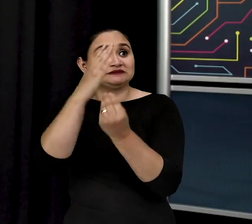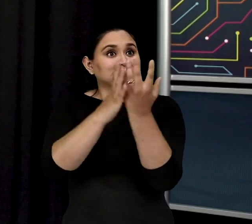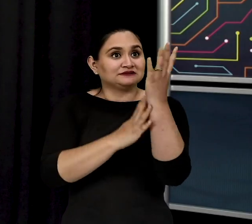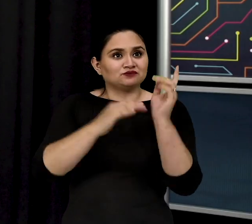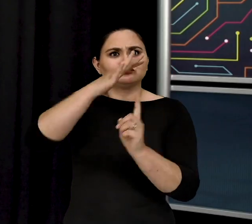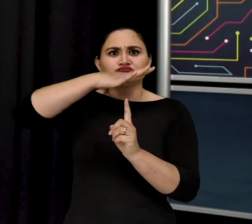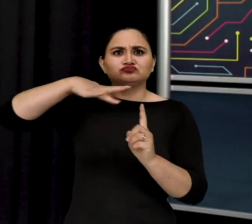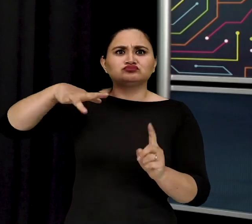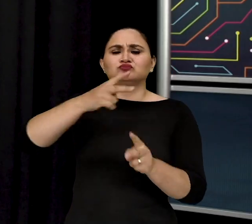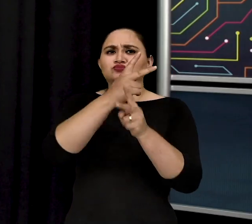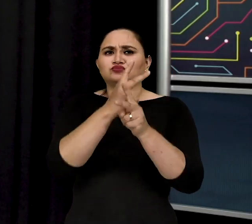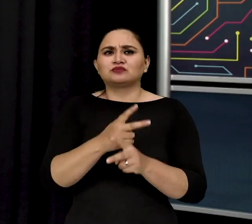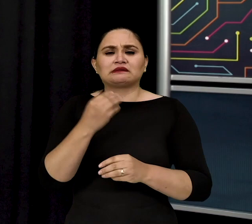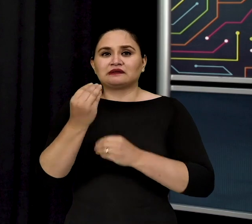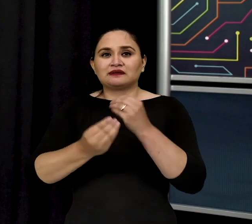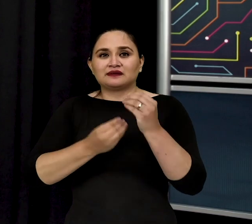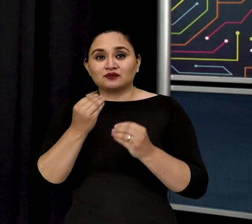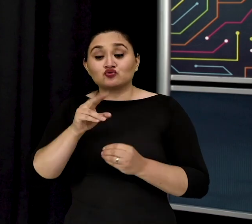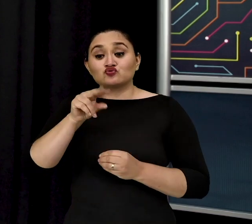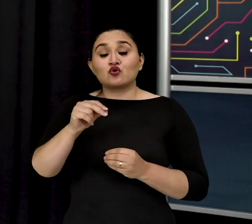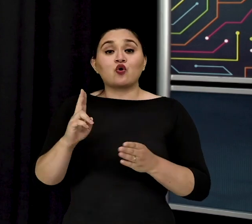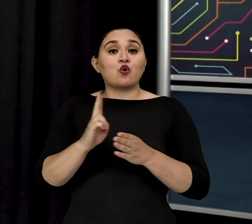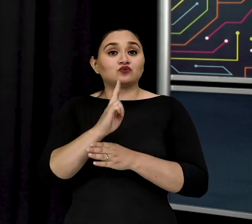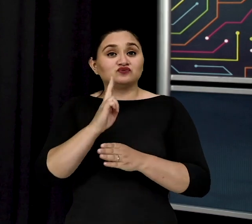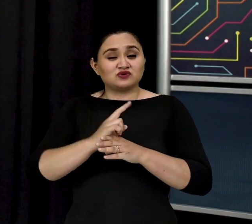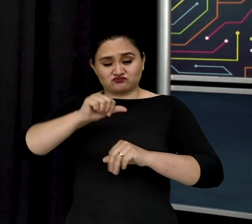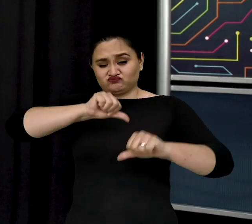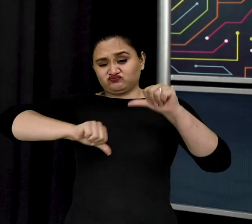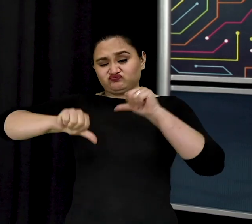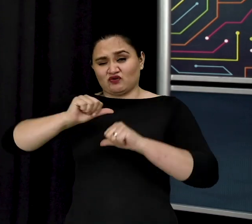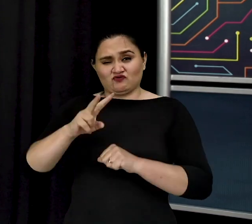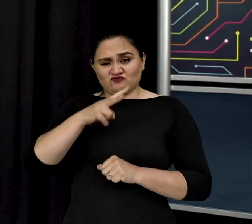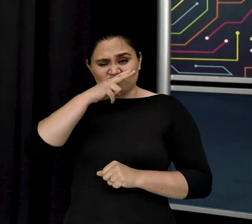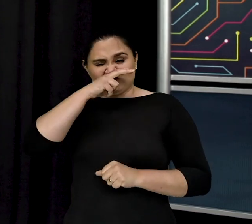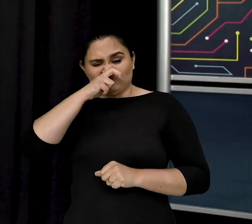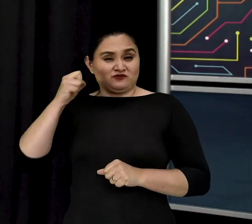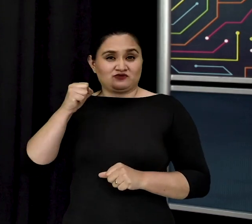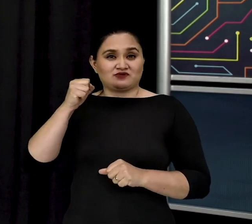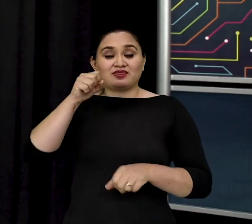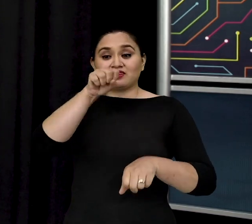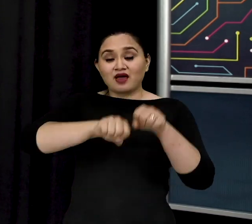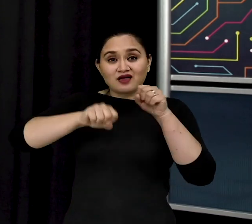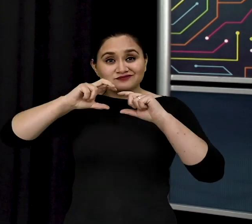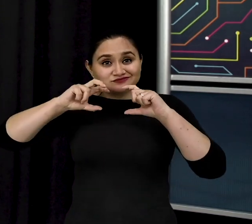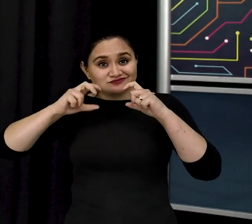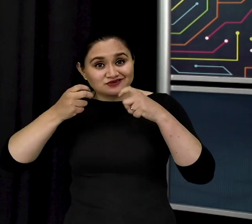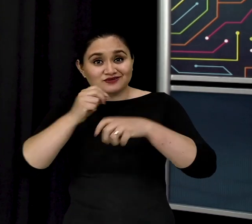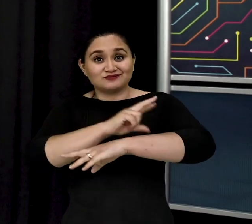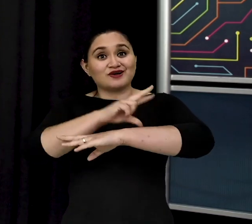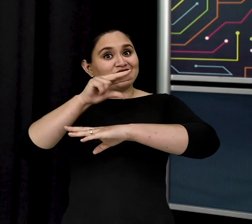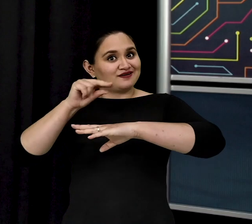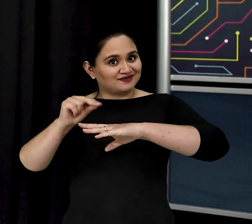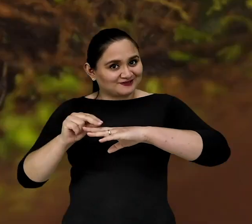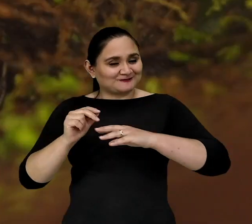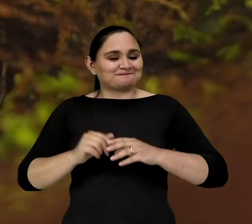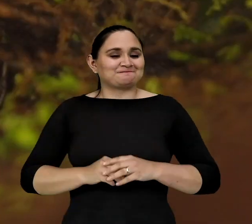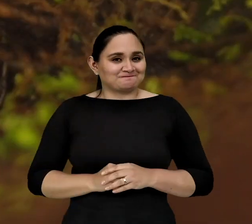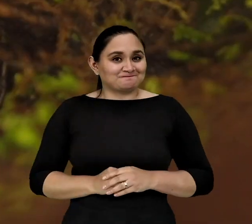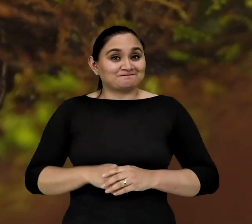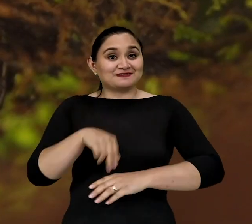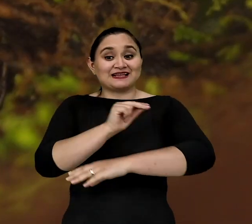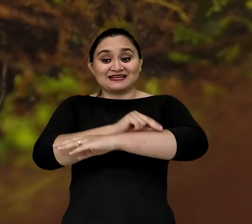proteger este ecosistema podemos no utilizar pesticidas muy fuertes porque dañamos a los maíces y a las ranas marsupiales